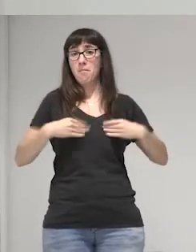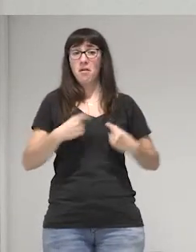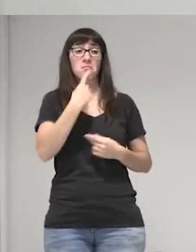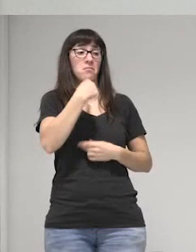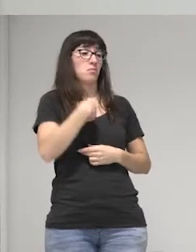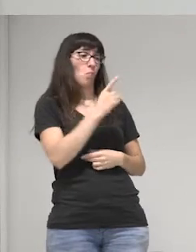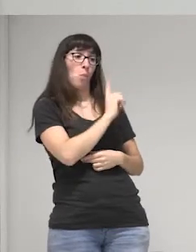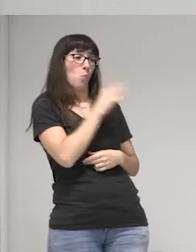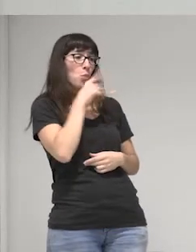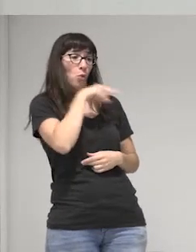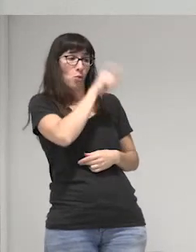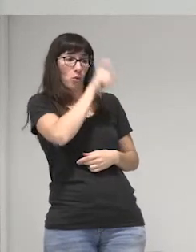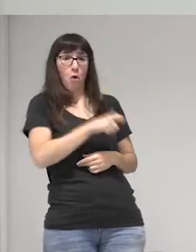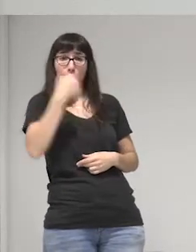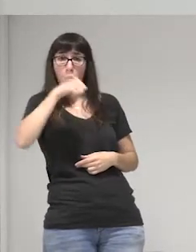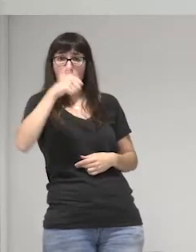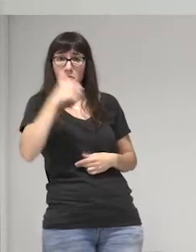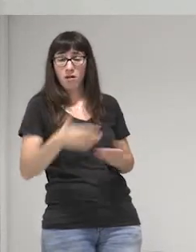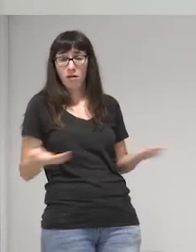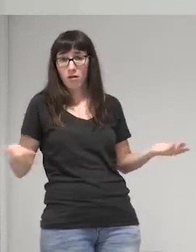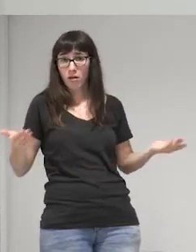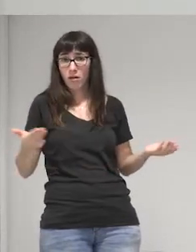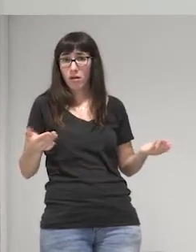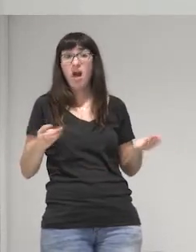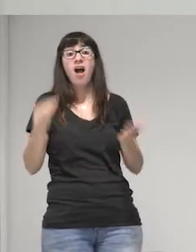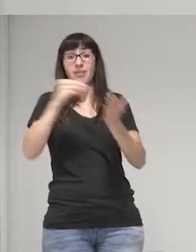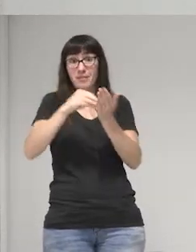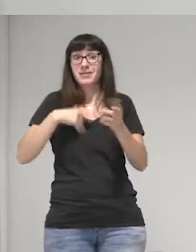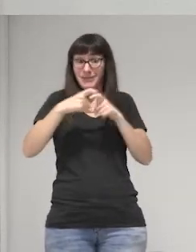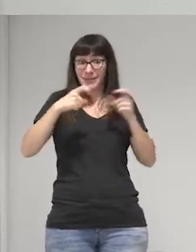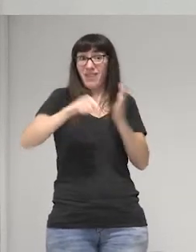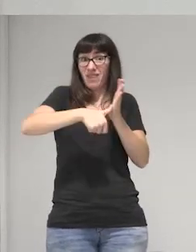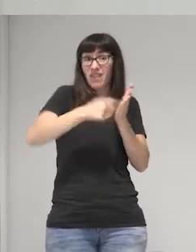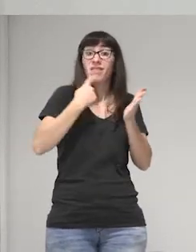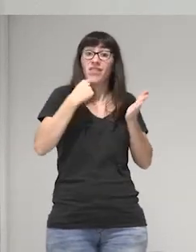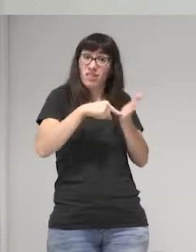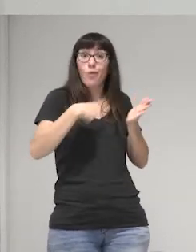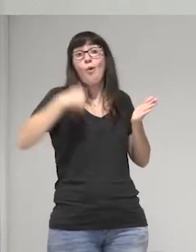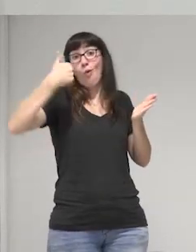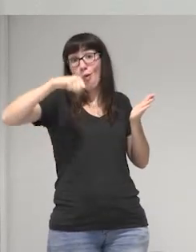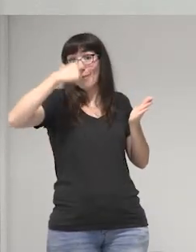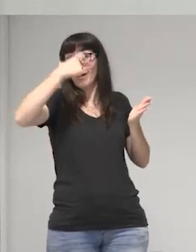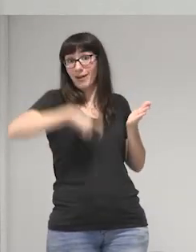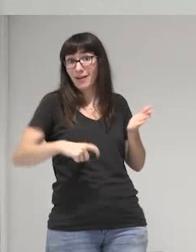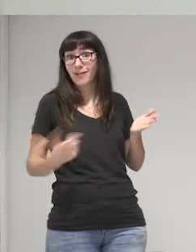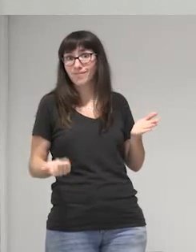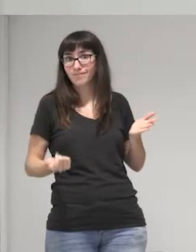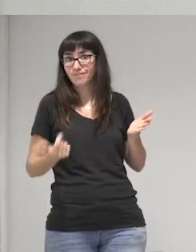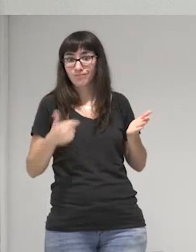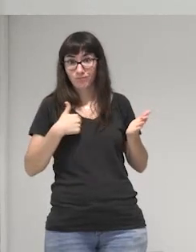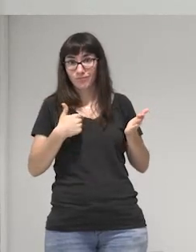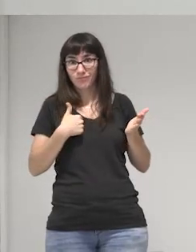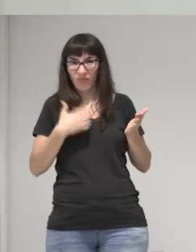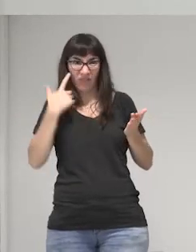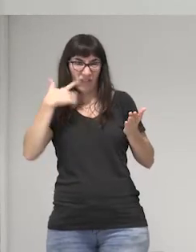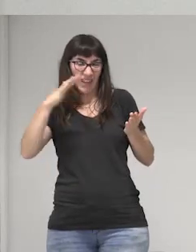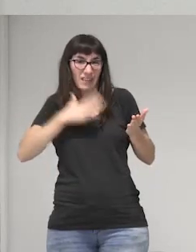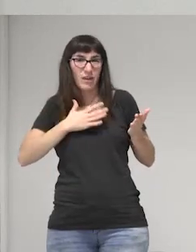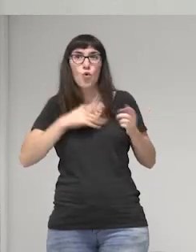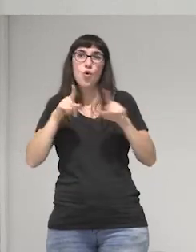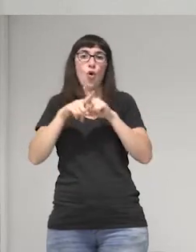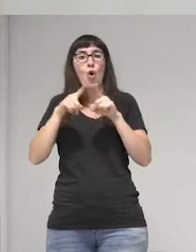dicen que soy hombre y bueno y aparte que mi documento también dice que soy hombre soy una migrante en mi propio país